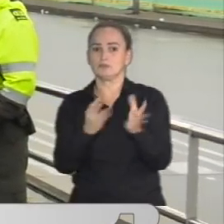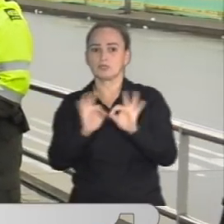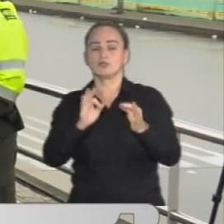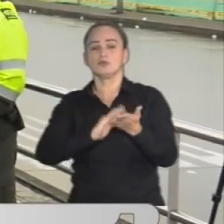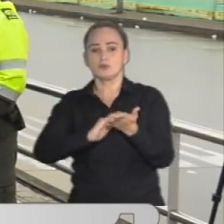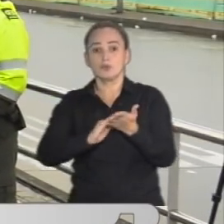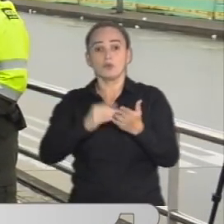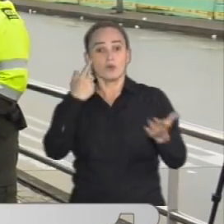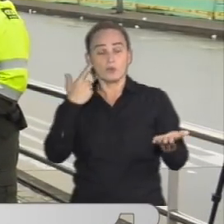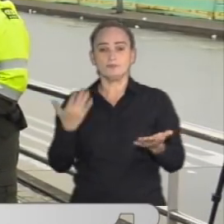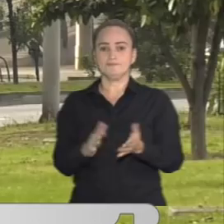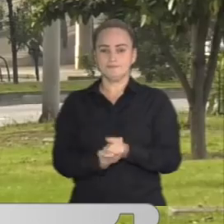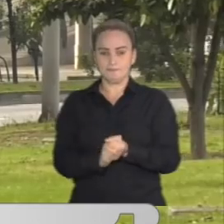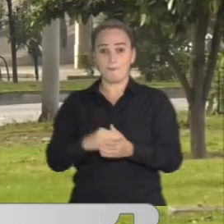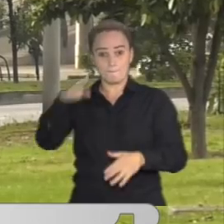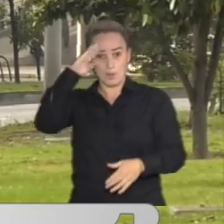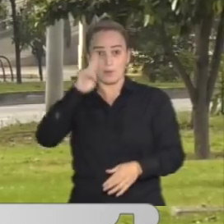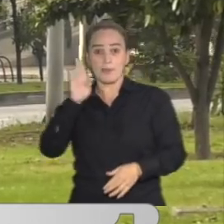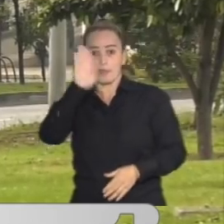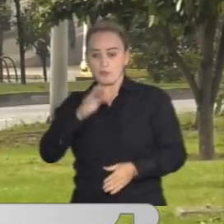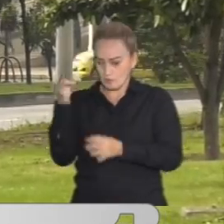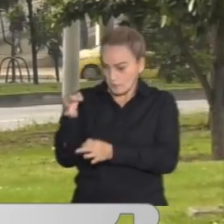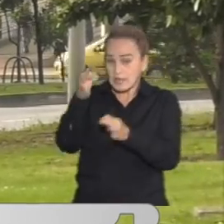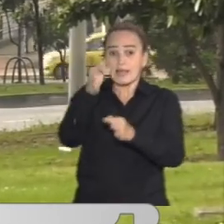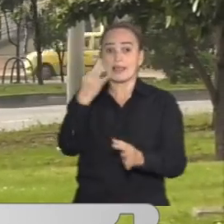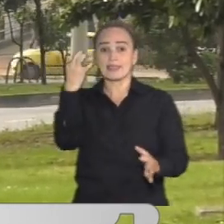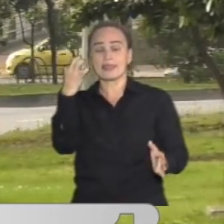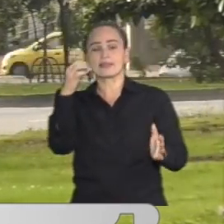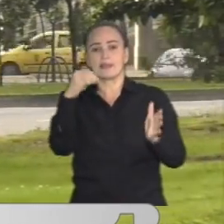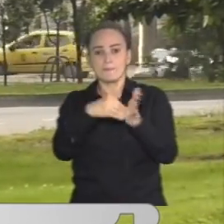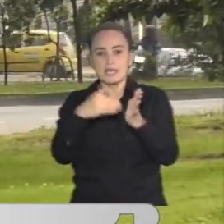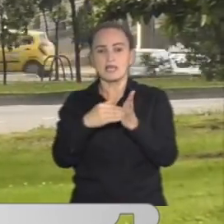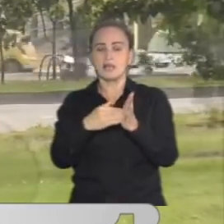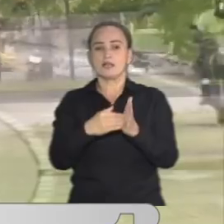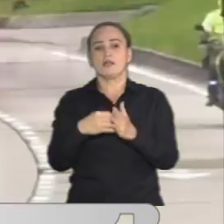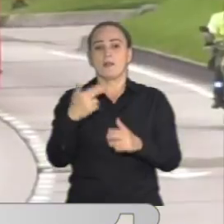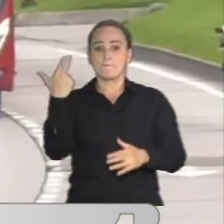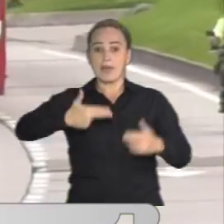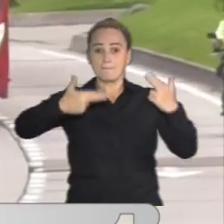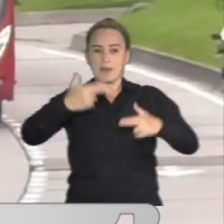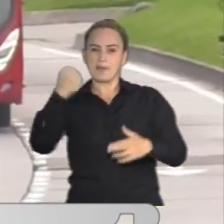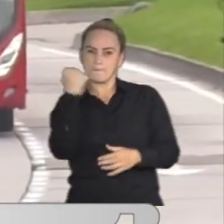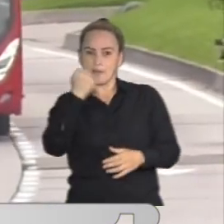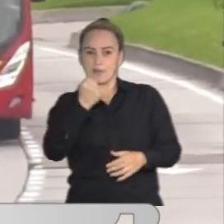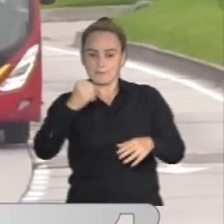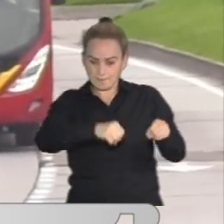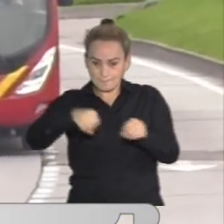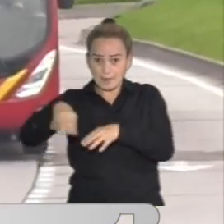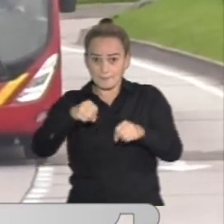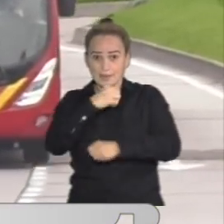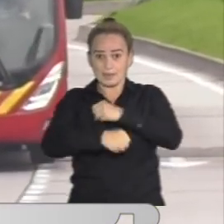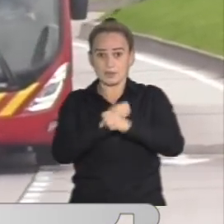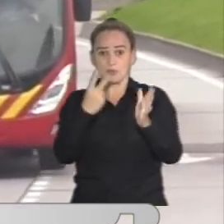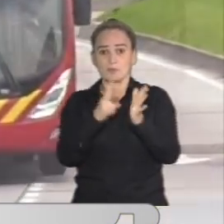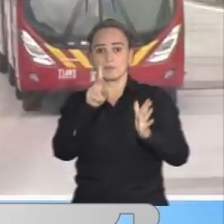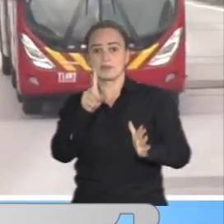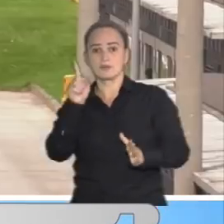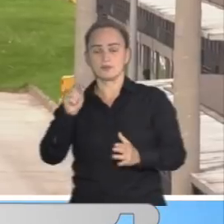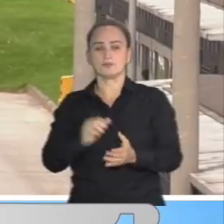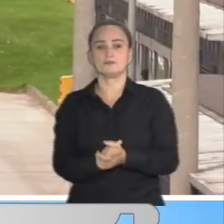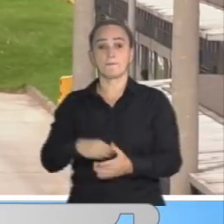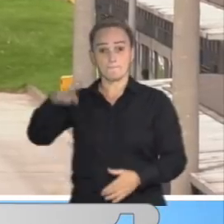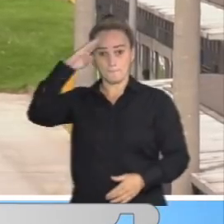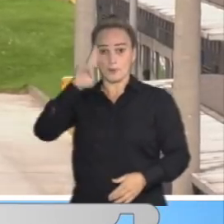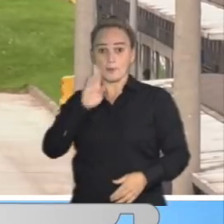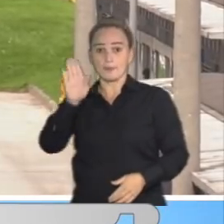Según cifras que entregó la misma policía, más de 30.000 armas blancas han sido incautadas en lo corrido de este año. La